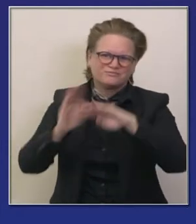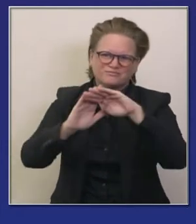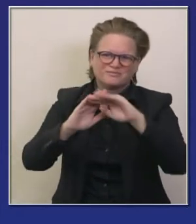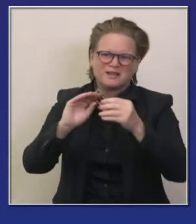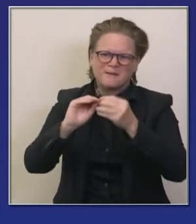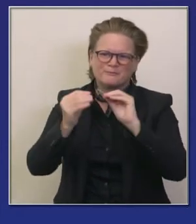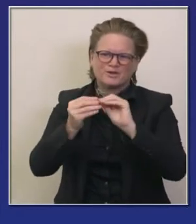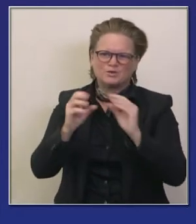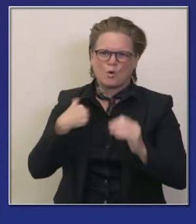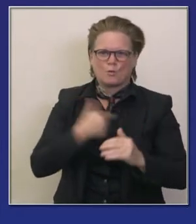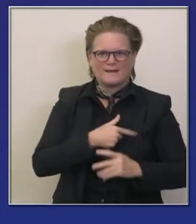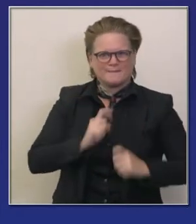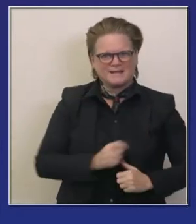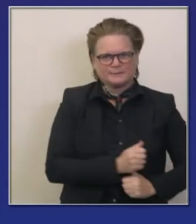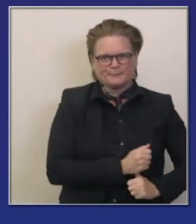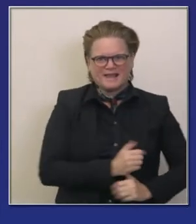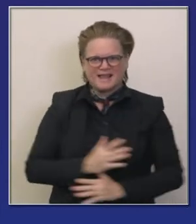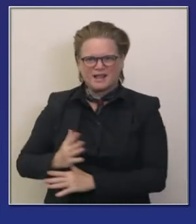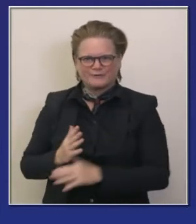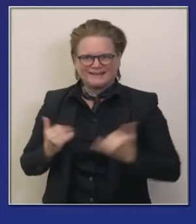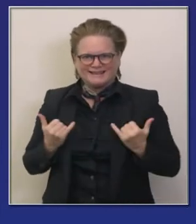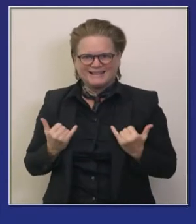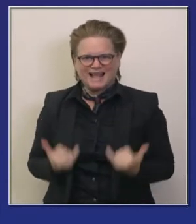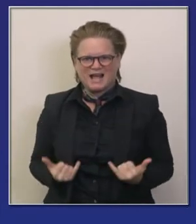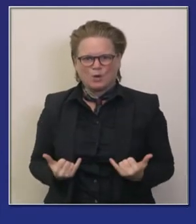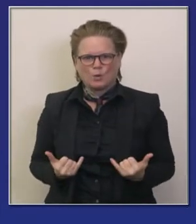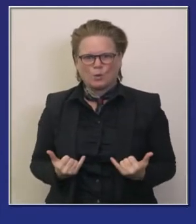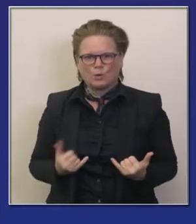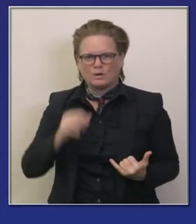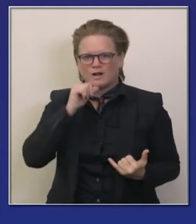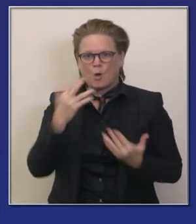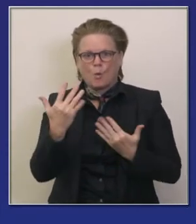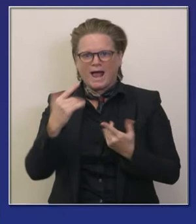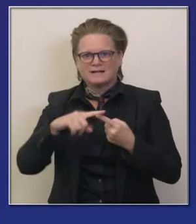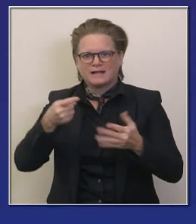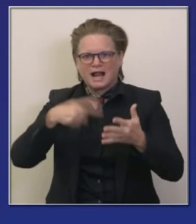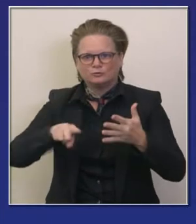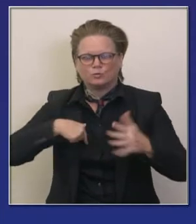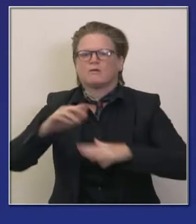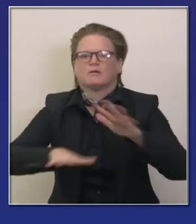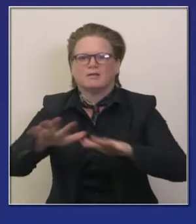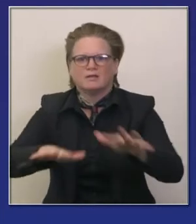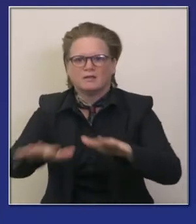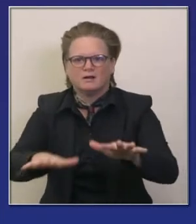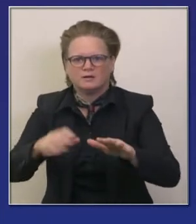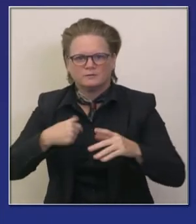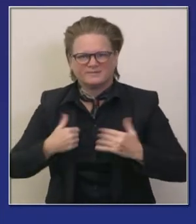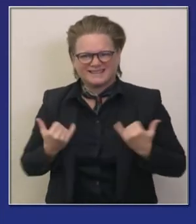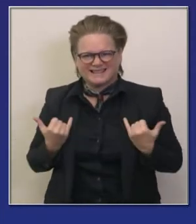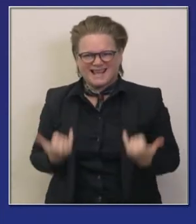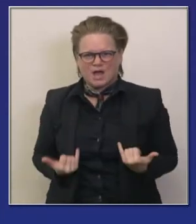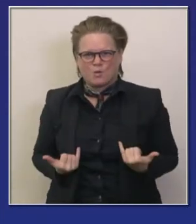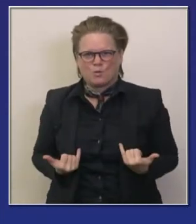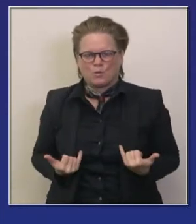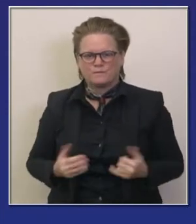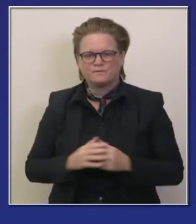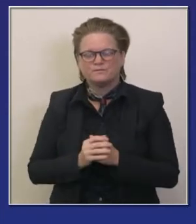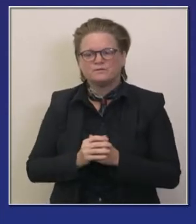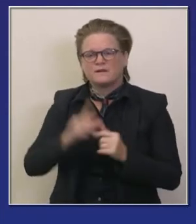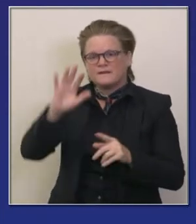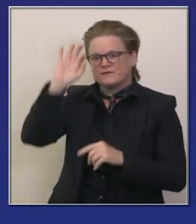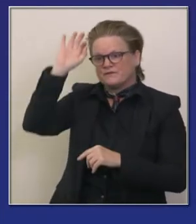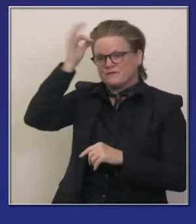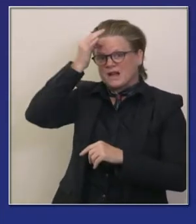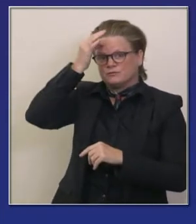adicionales varias personas han indagado si hemos pedido personal del gobierno federal por supuesto que sí 160 hemos pedido